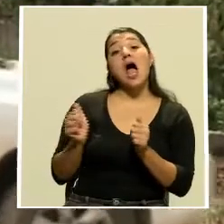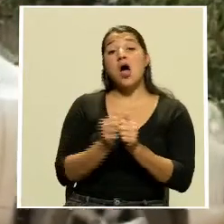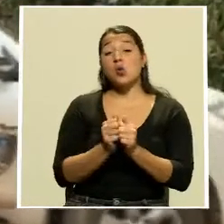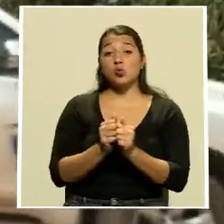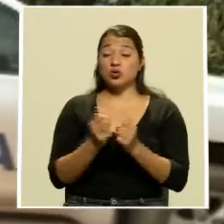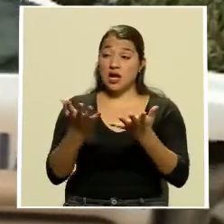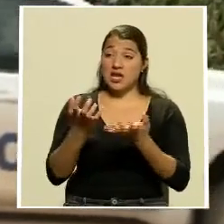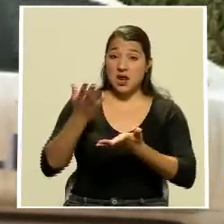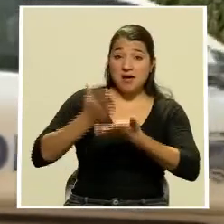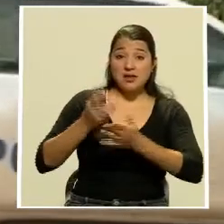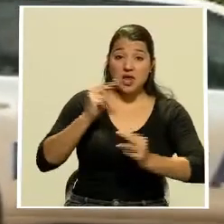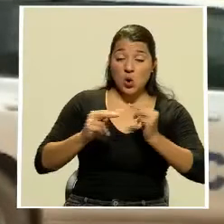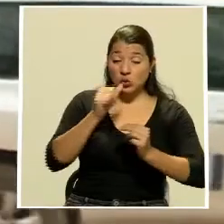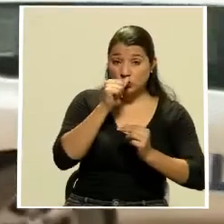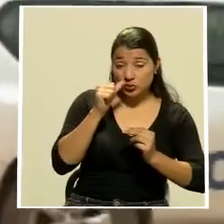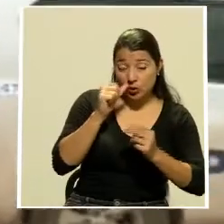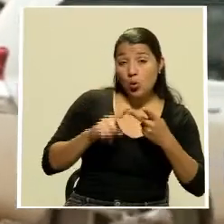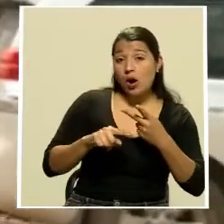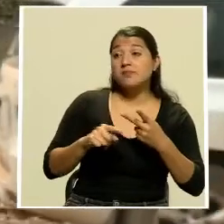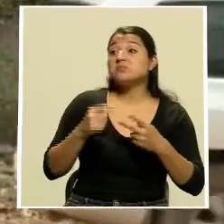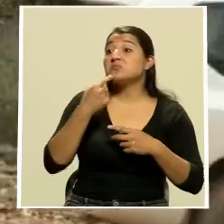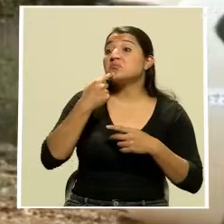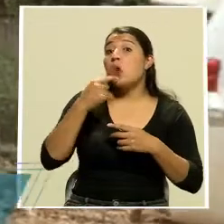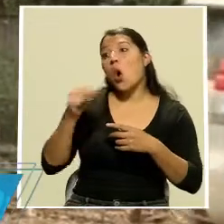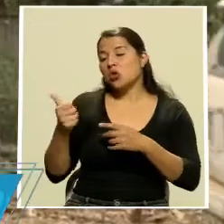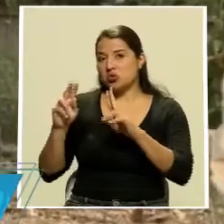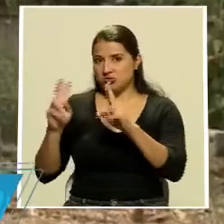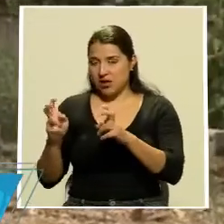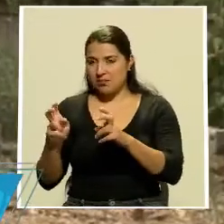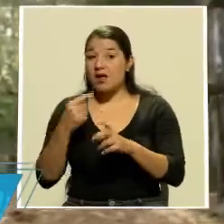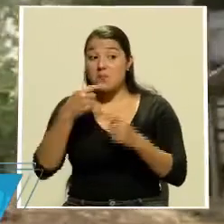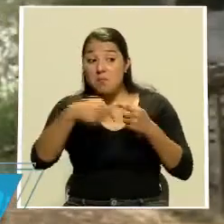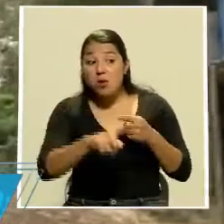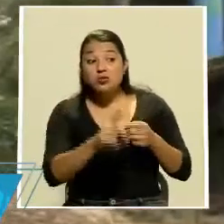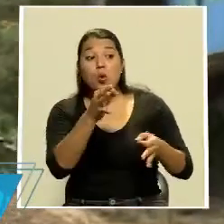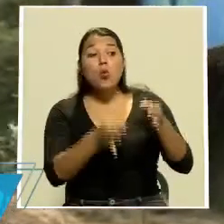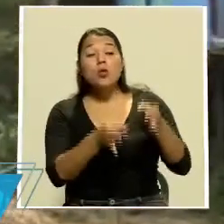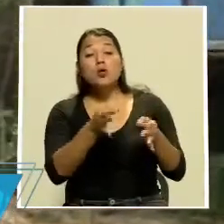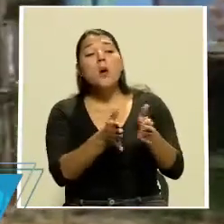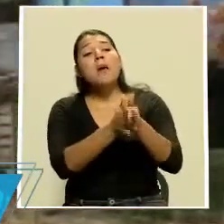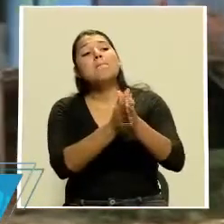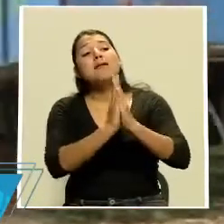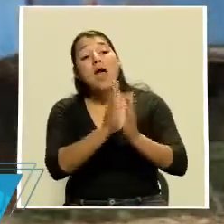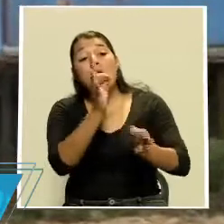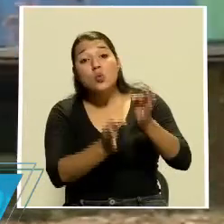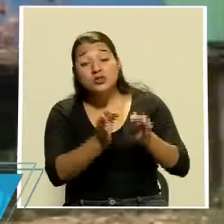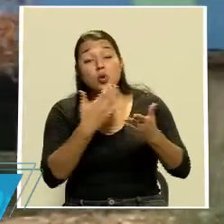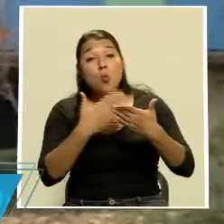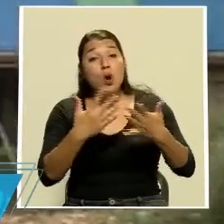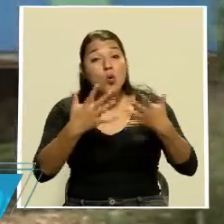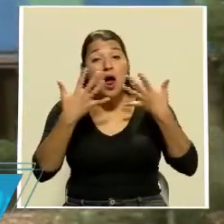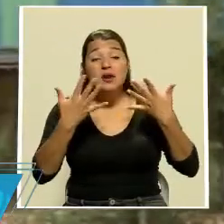Narcotráfico y Delitos Conexos confirmó que en los próximos días solicitará al Juzgado Penal de Buenos Aires una desestimación